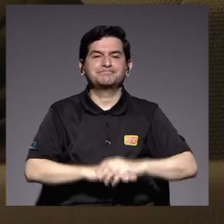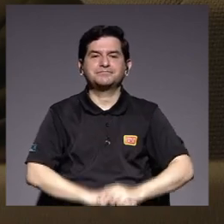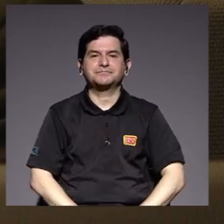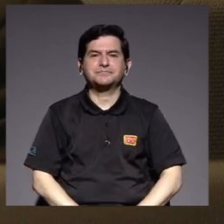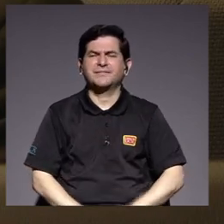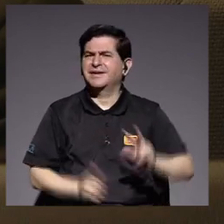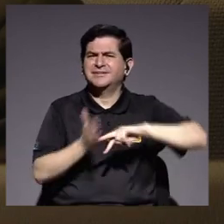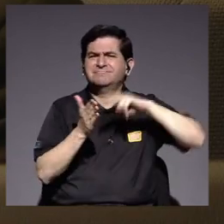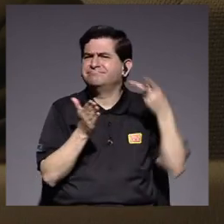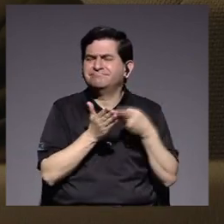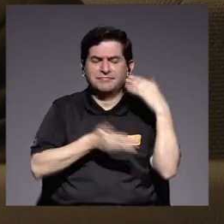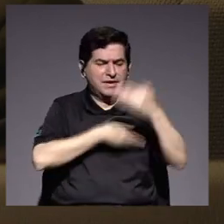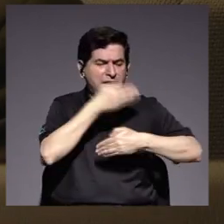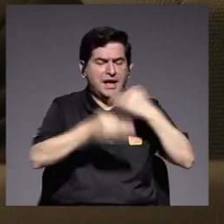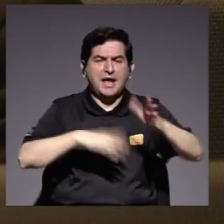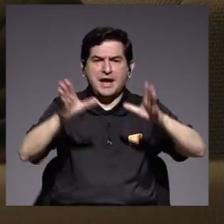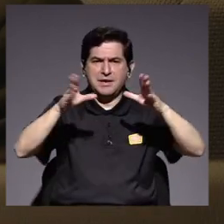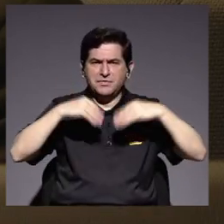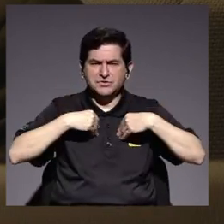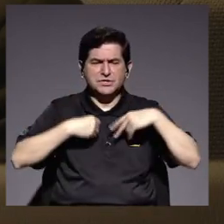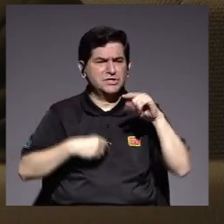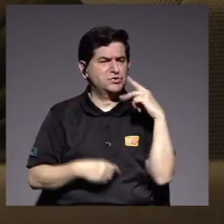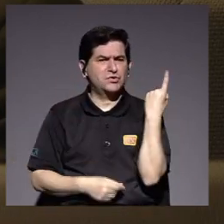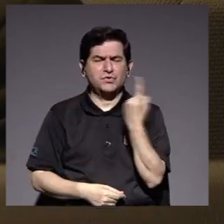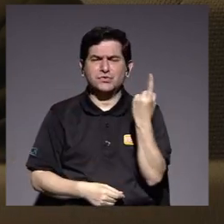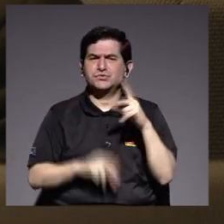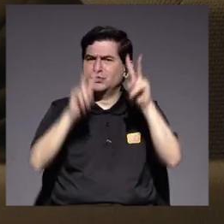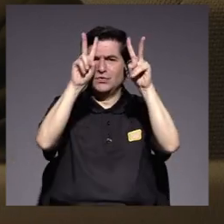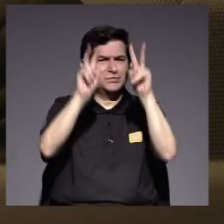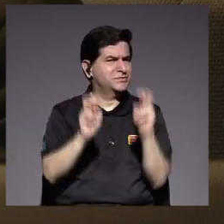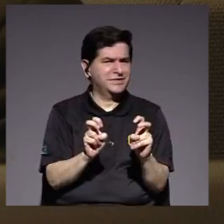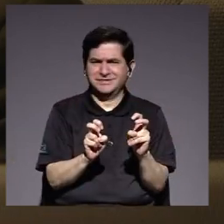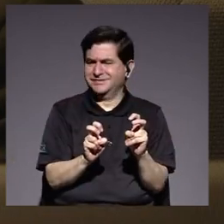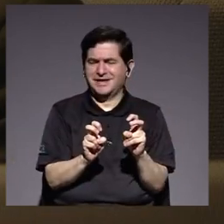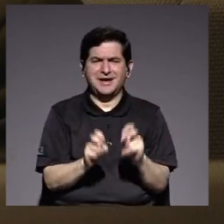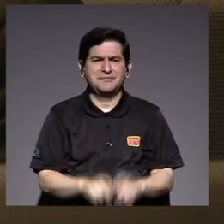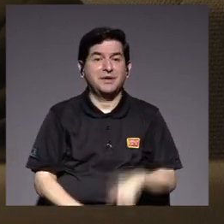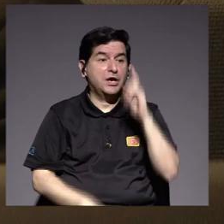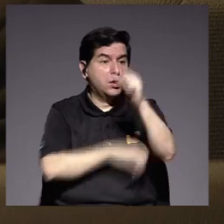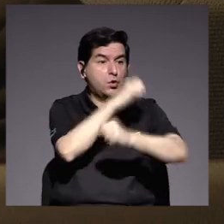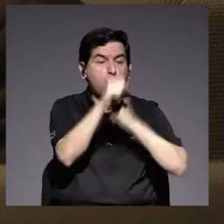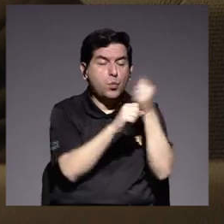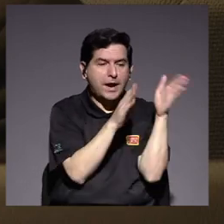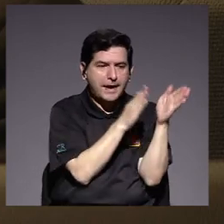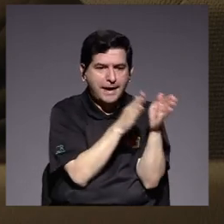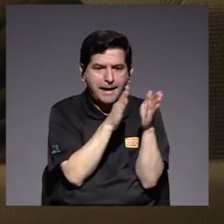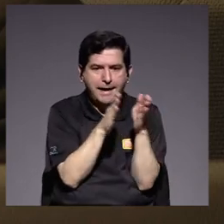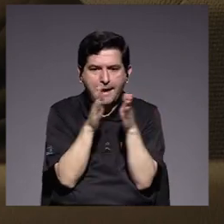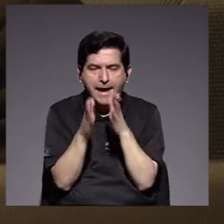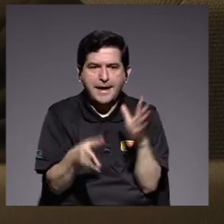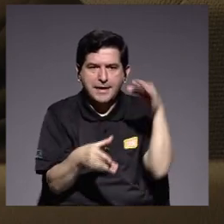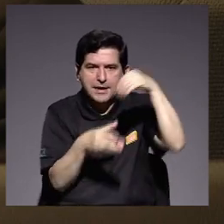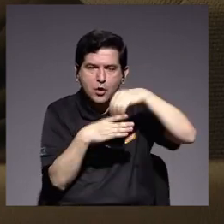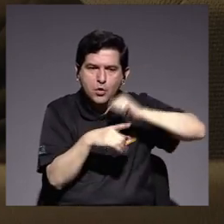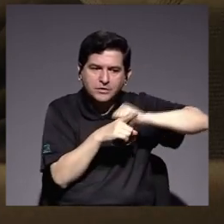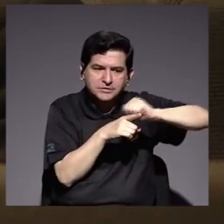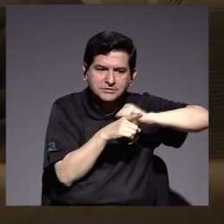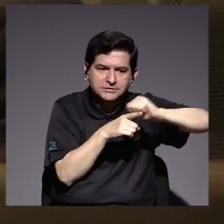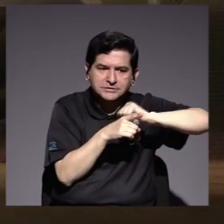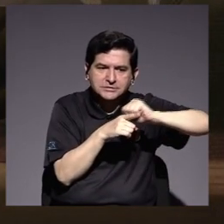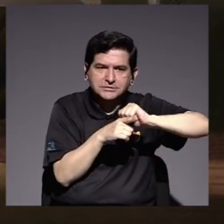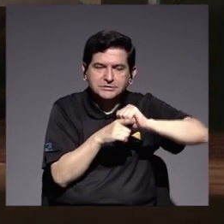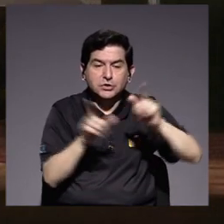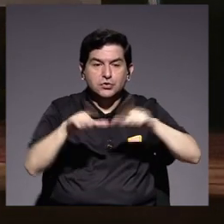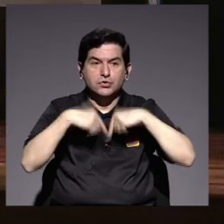es decir el proceso de admisión no se reduce a esta prueba y toma casi un año de preparación incluyendo la capacitación de un